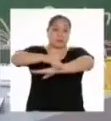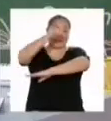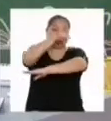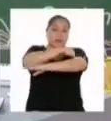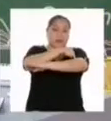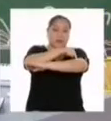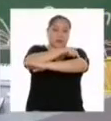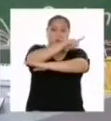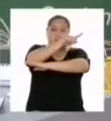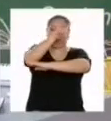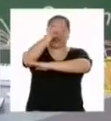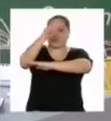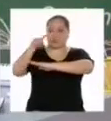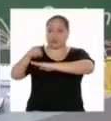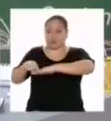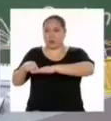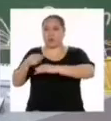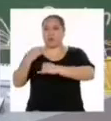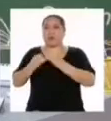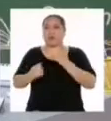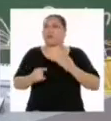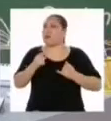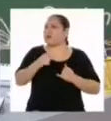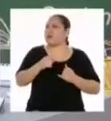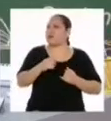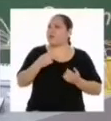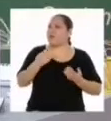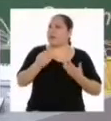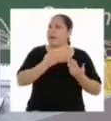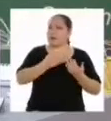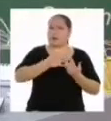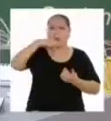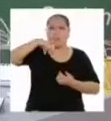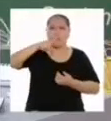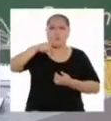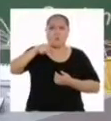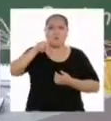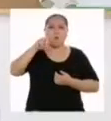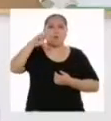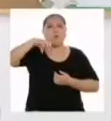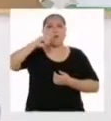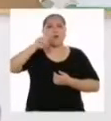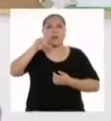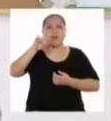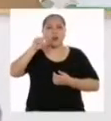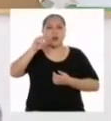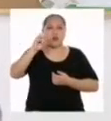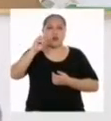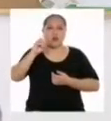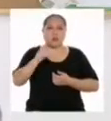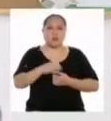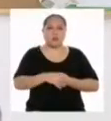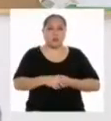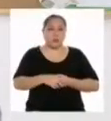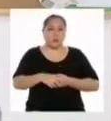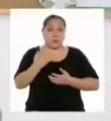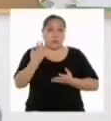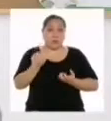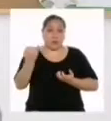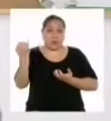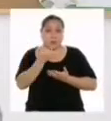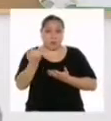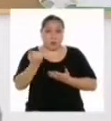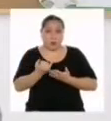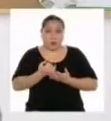Entonces debe ser más fácil hacer el polígono de frecuencias si primero elaboramos el histograma. ¿Quieren que dibujemos el polígono de